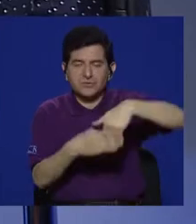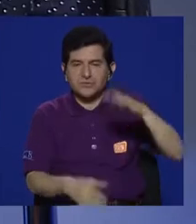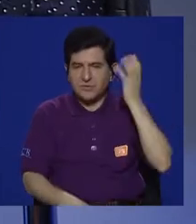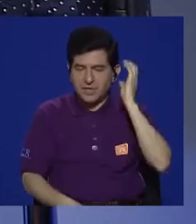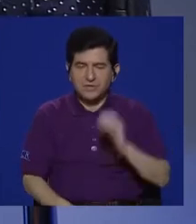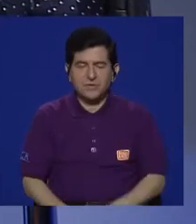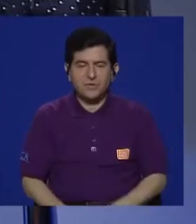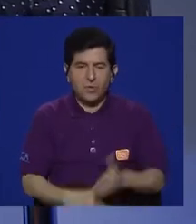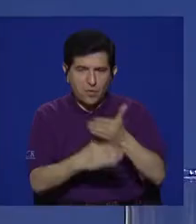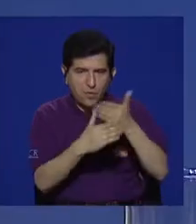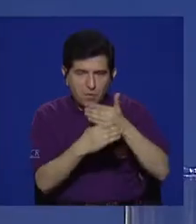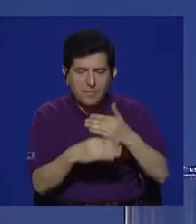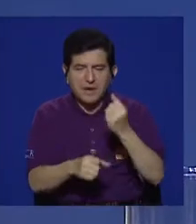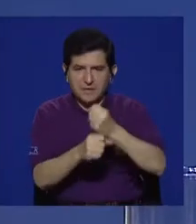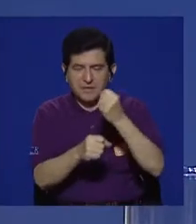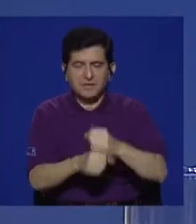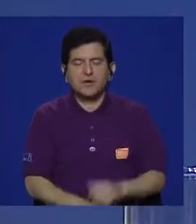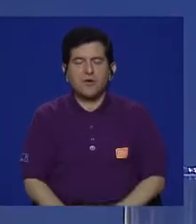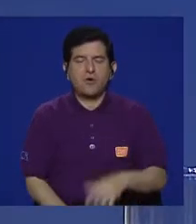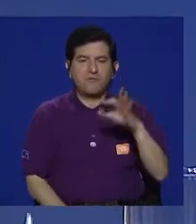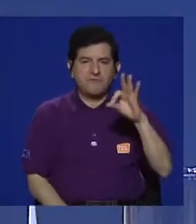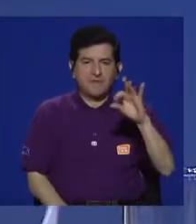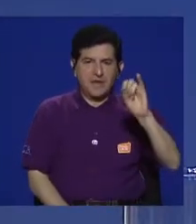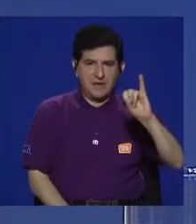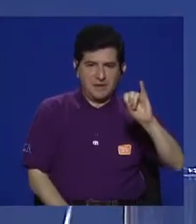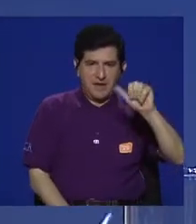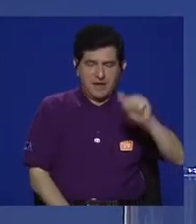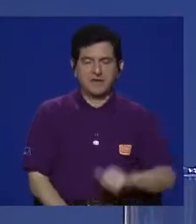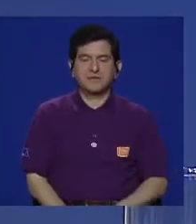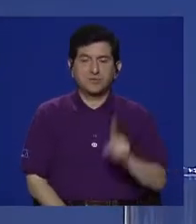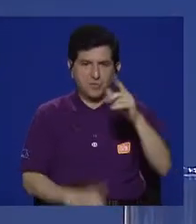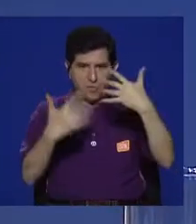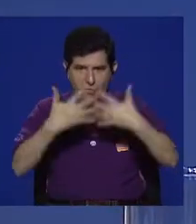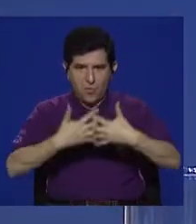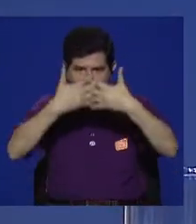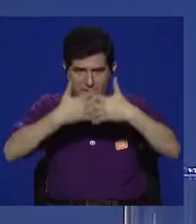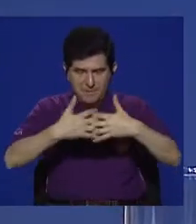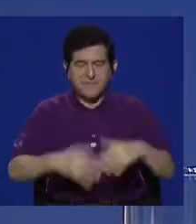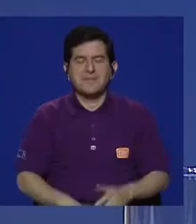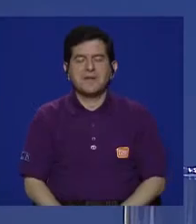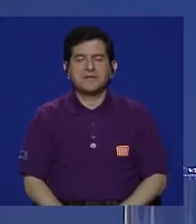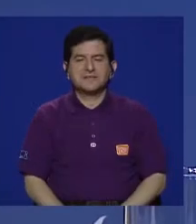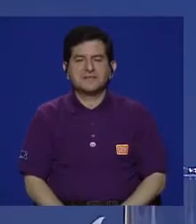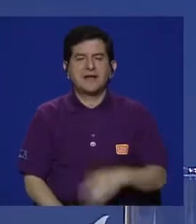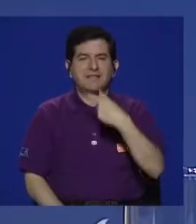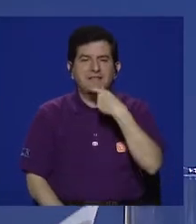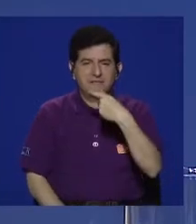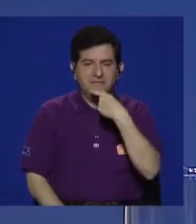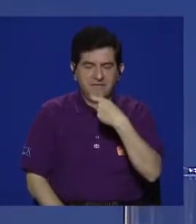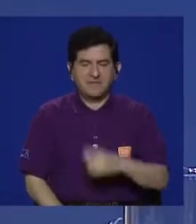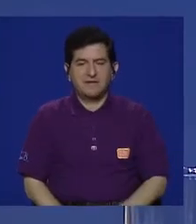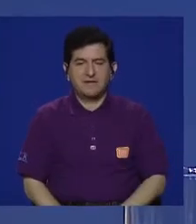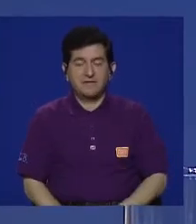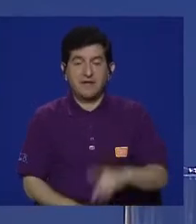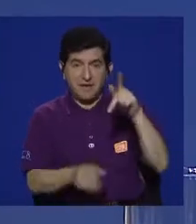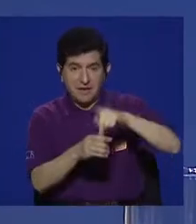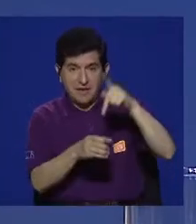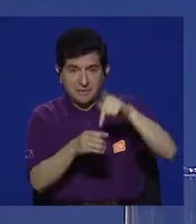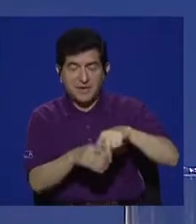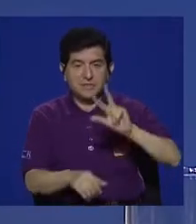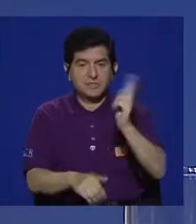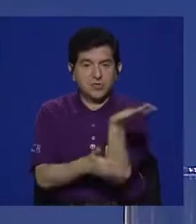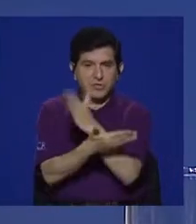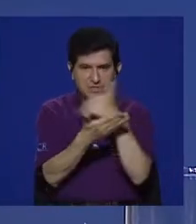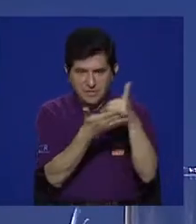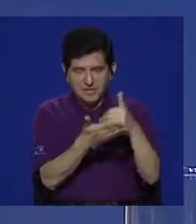voz en la radio, en coproducción con Film in Action. Una productora inglesa y tenemos